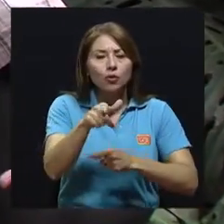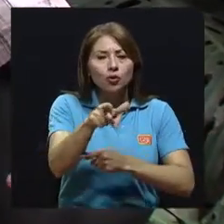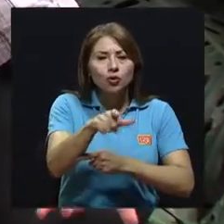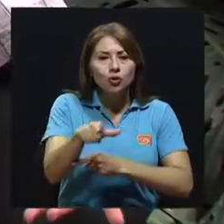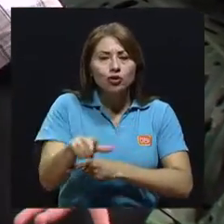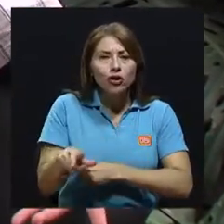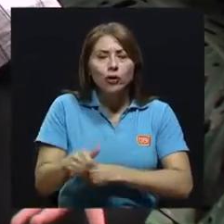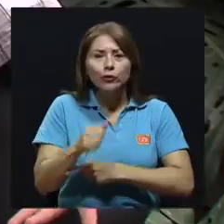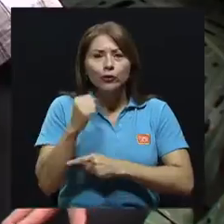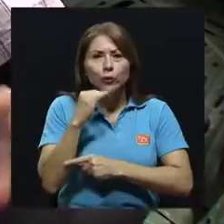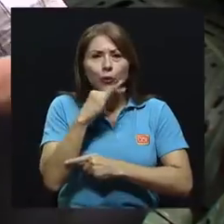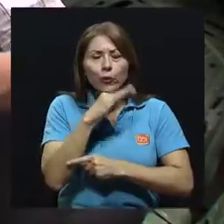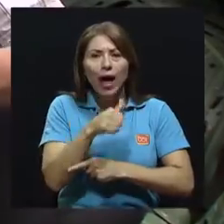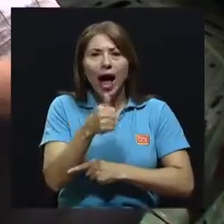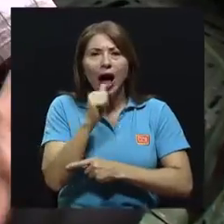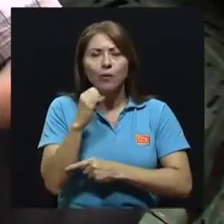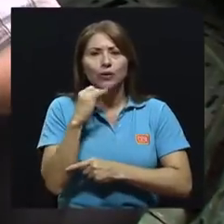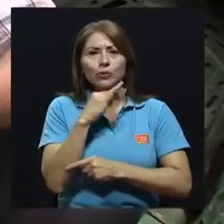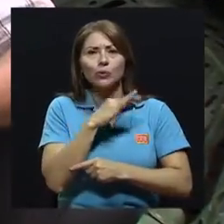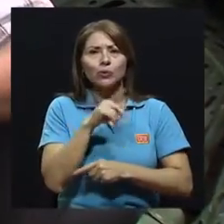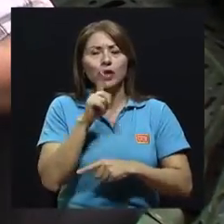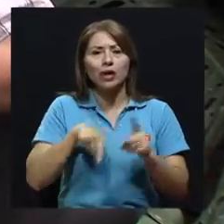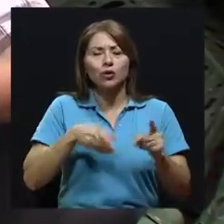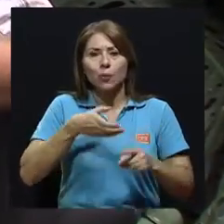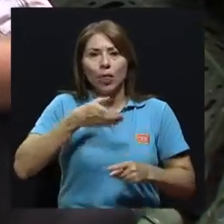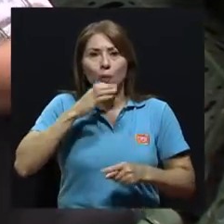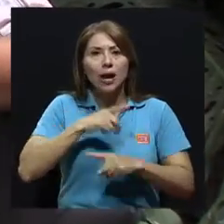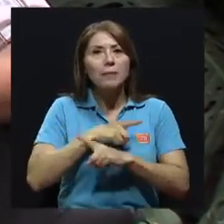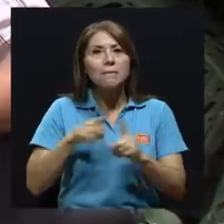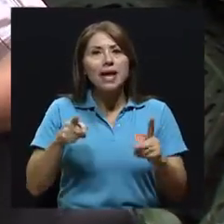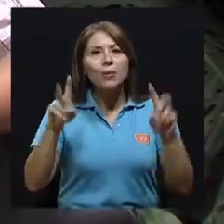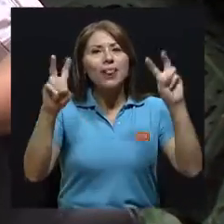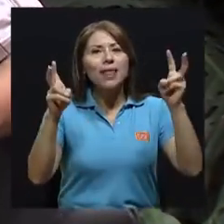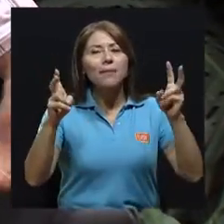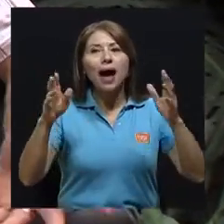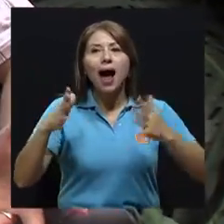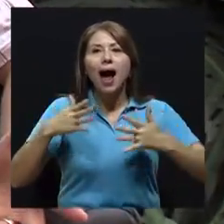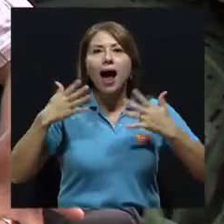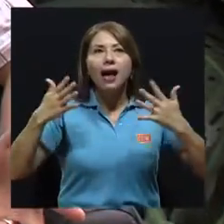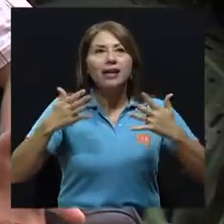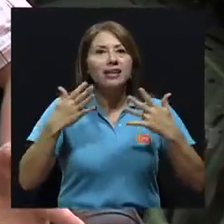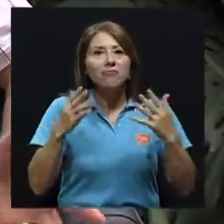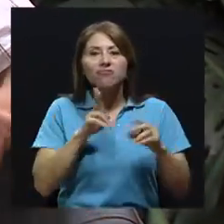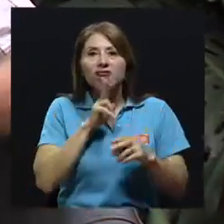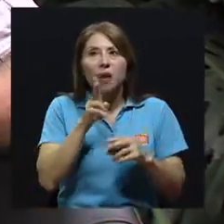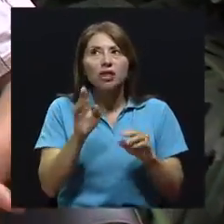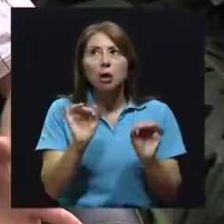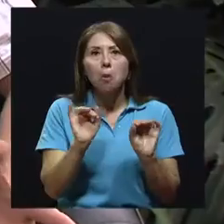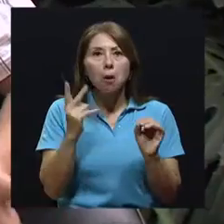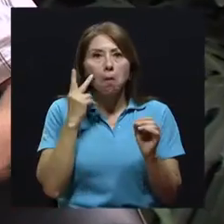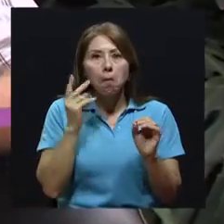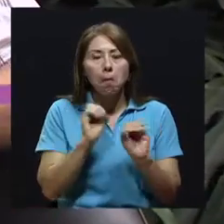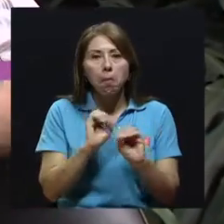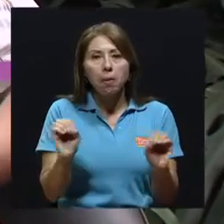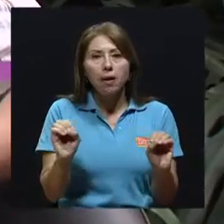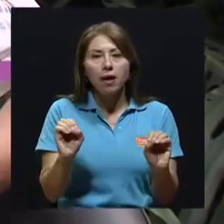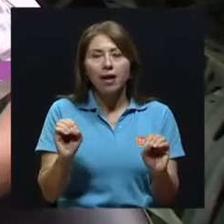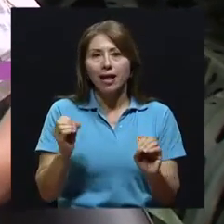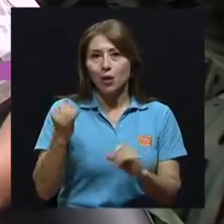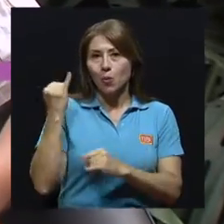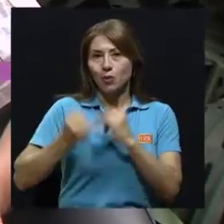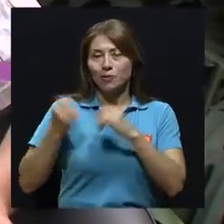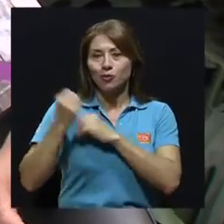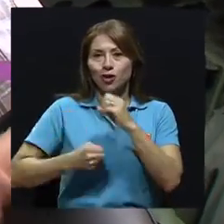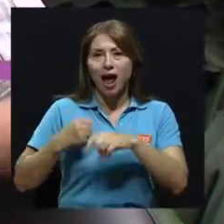sucia que no se puede tomar, pero el tema aire no se visibiliza tanto como estos otros dos. Entonces en los últimos años se ha concentrado